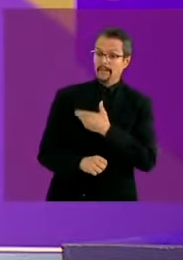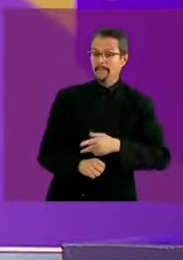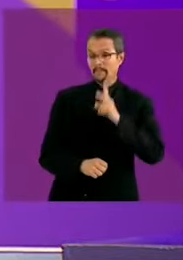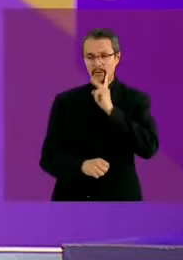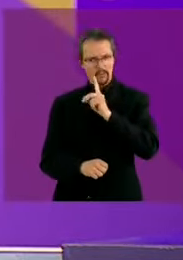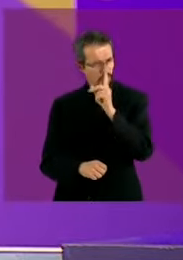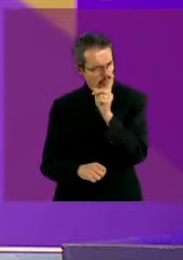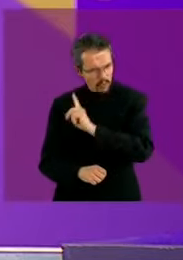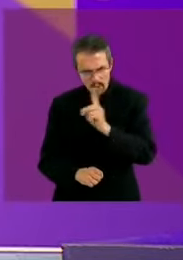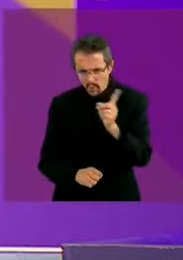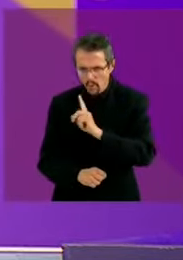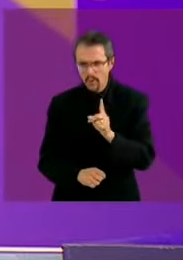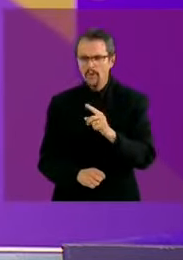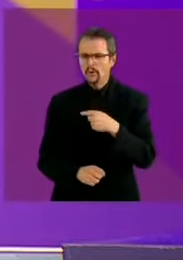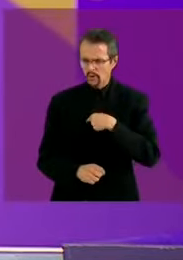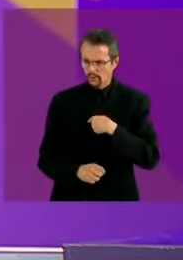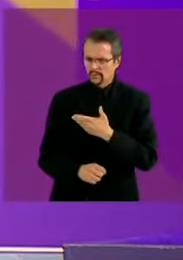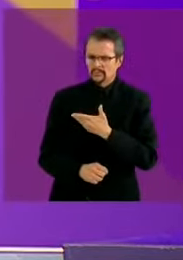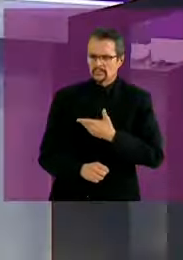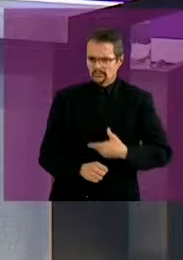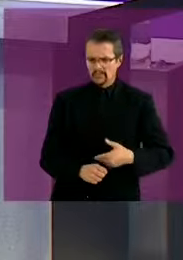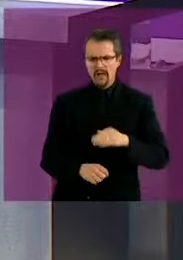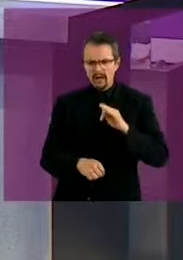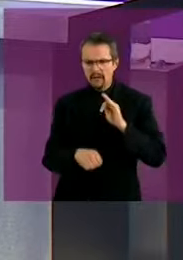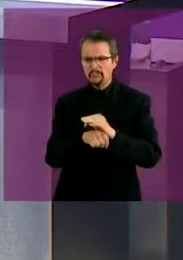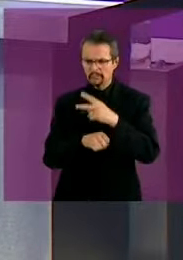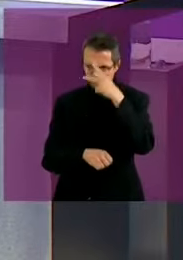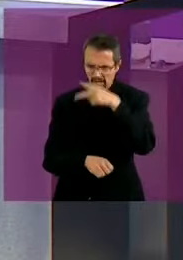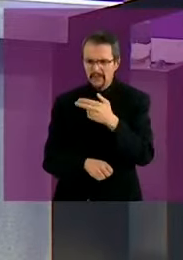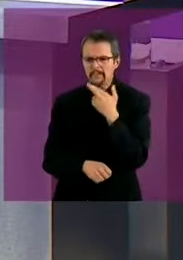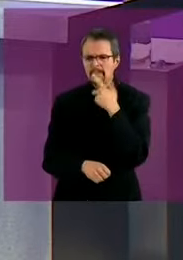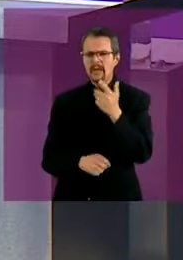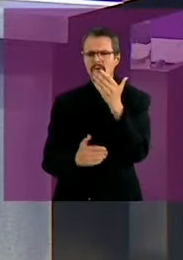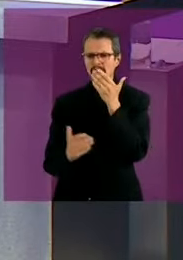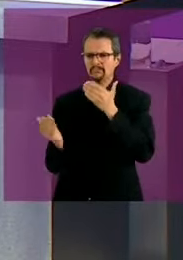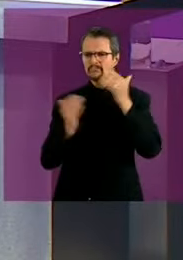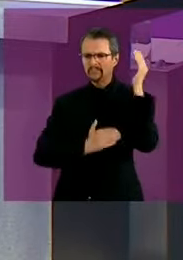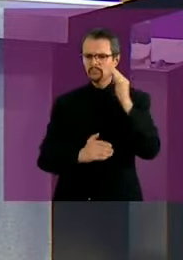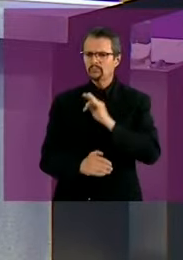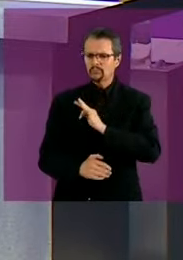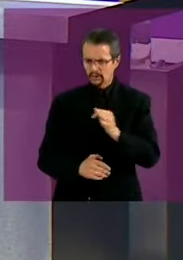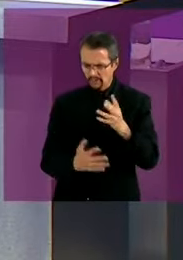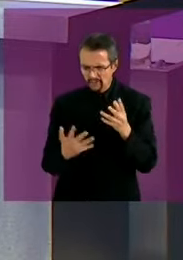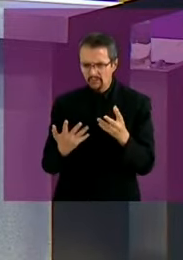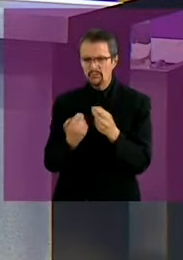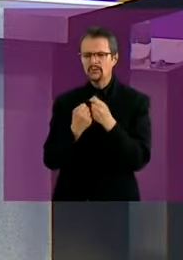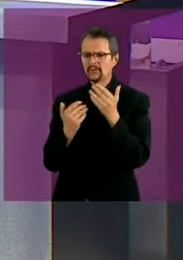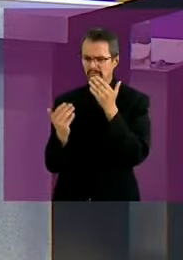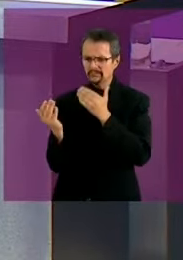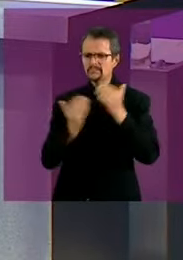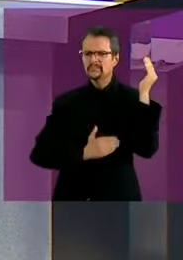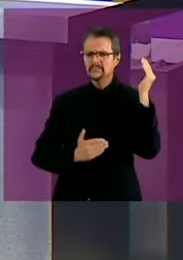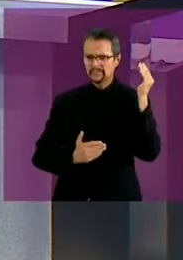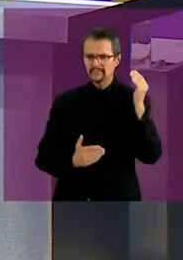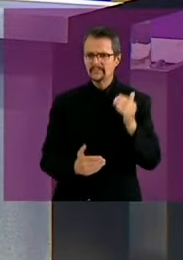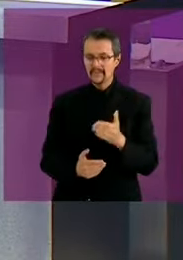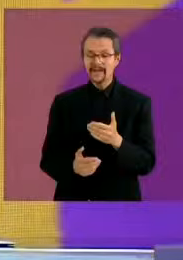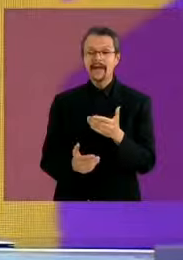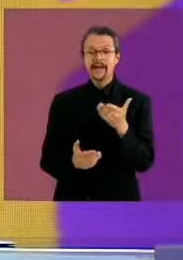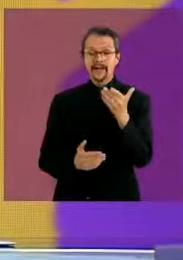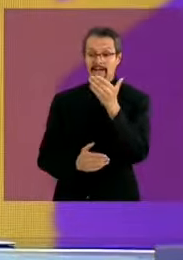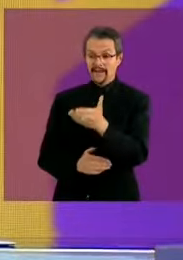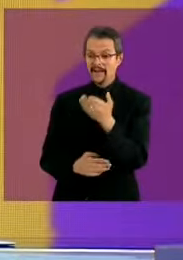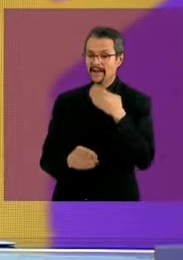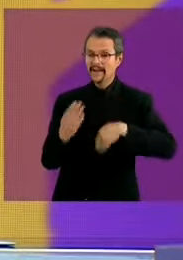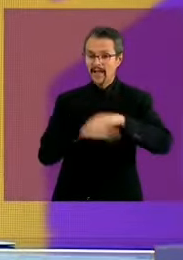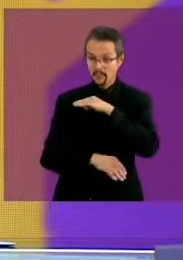mejor México de la historia y lo vamos a lograr juntos gracias candidato Maynes mensaje final candidata Claudia Sheinbaum si por